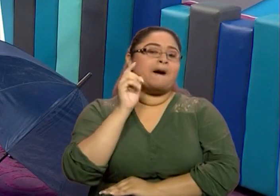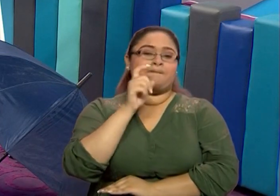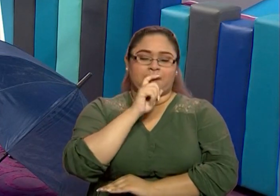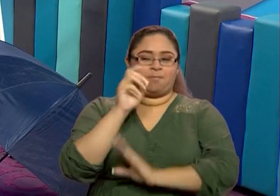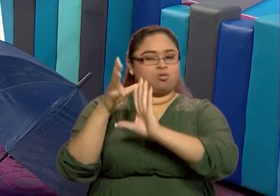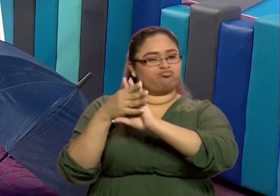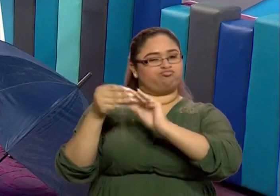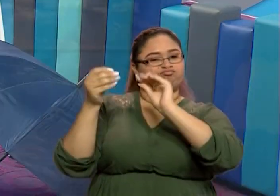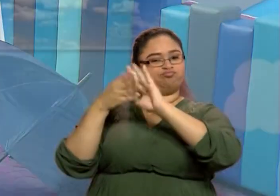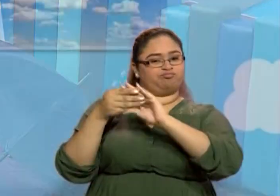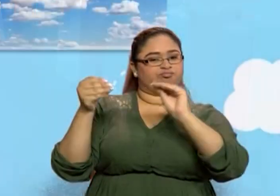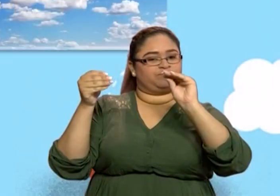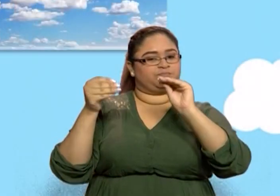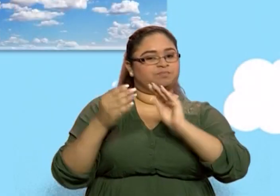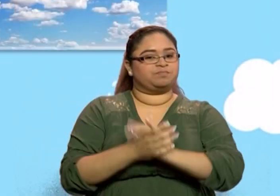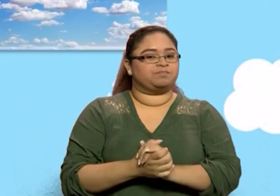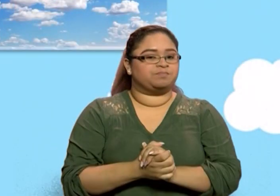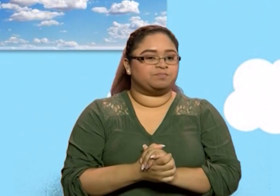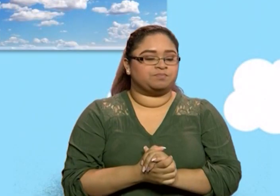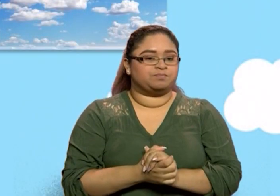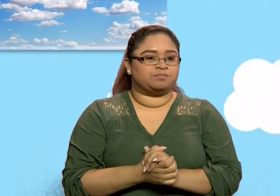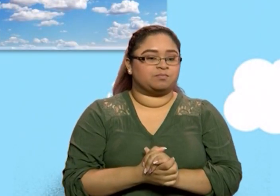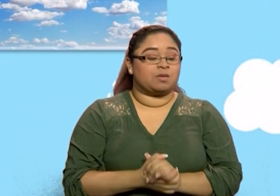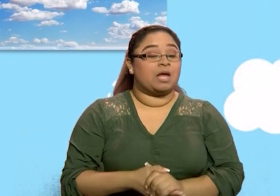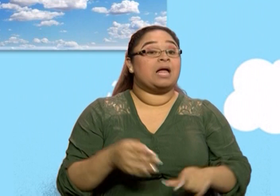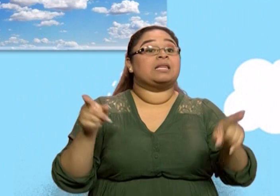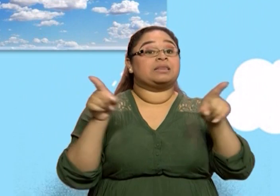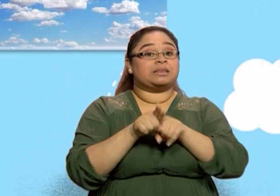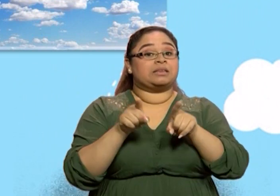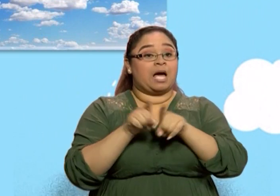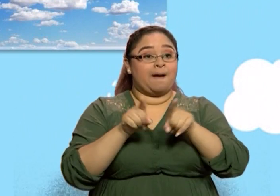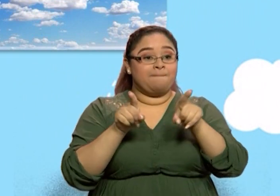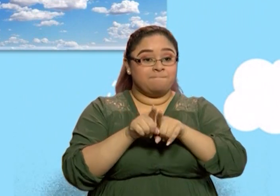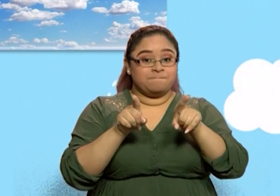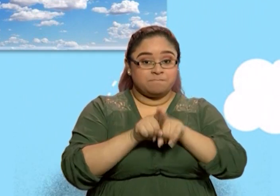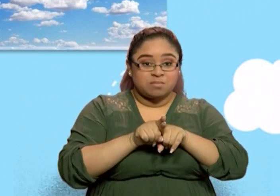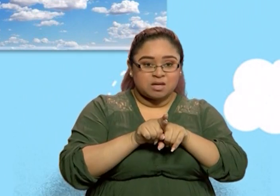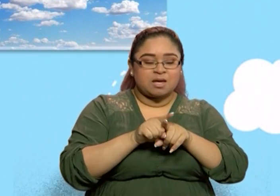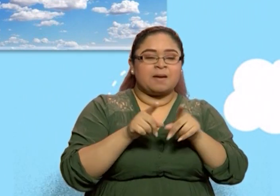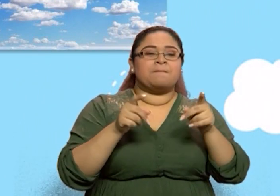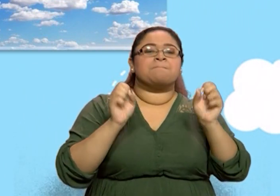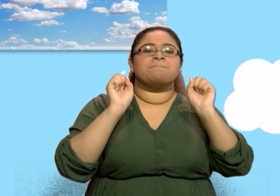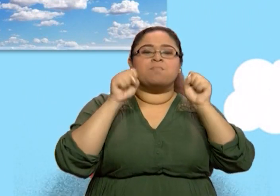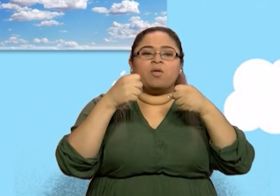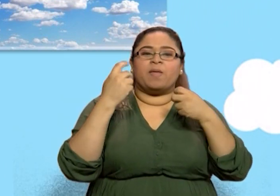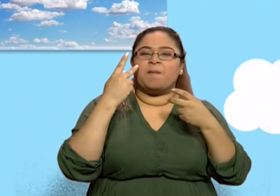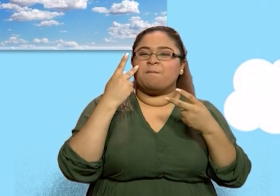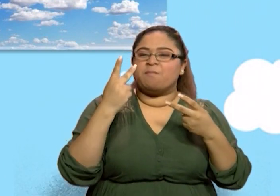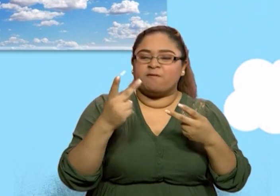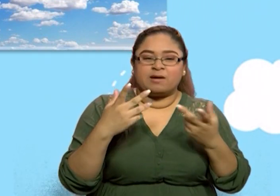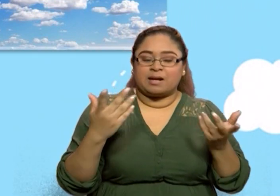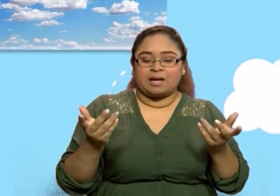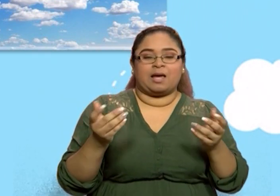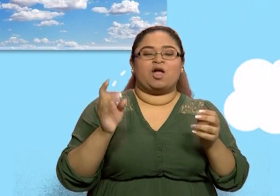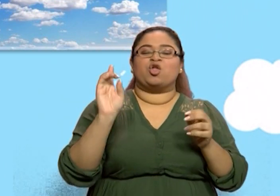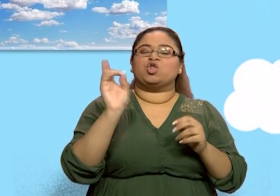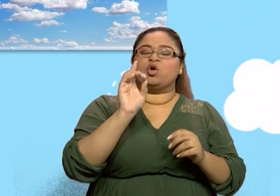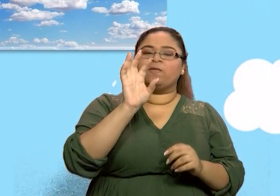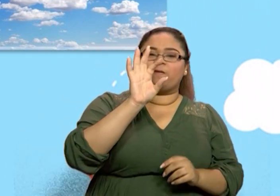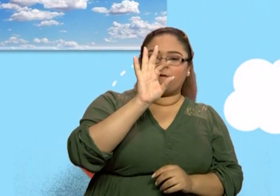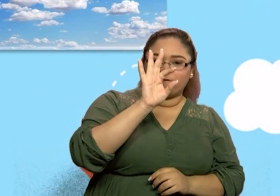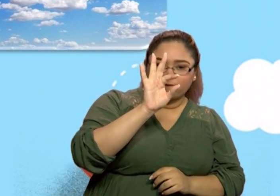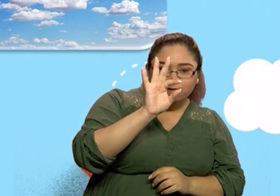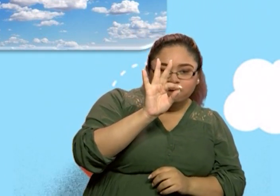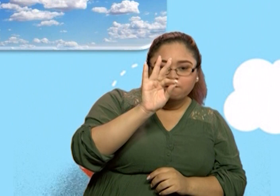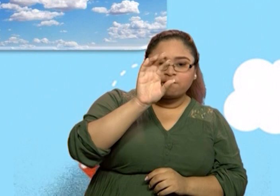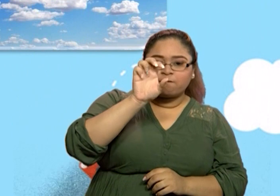tenemos aquí otras imágenes. Los fenómenos atmosféricos los observamos en la atmósfera, que es